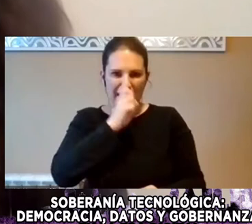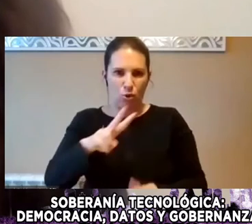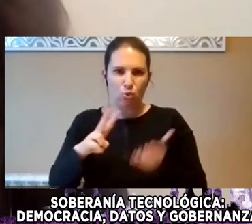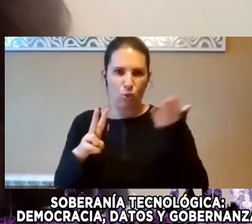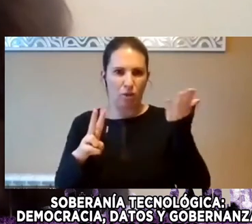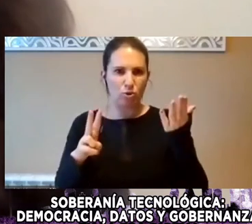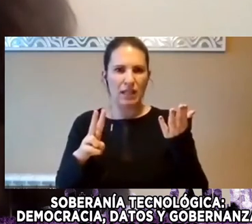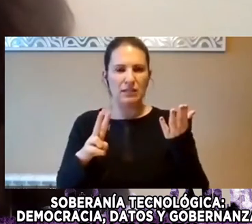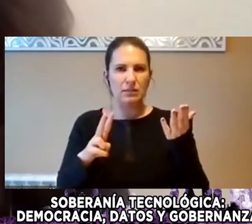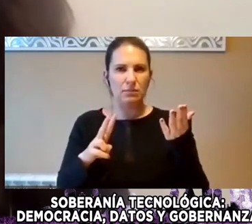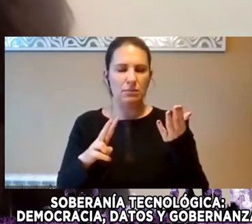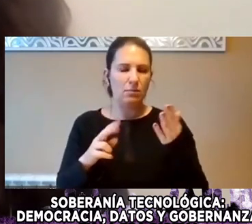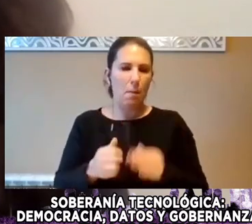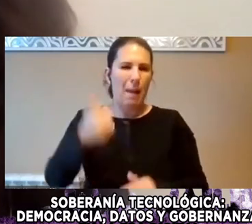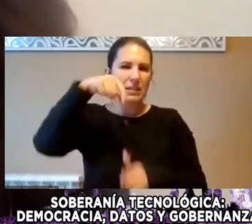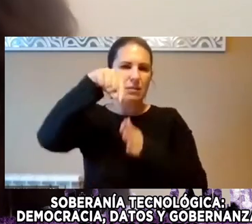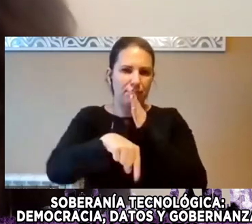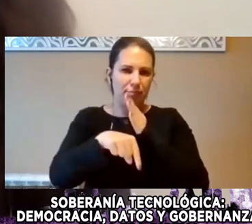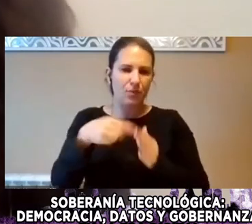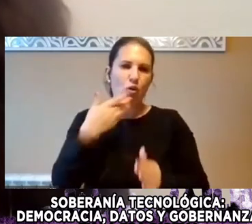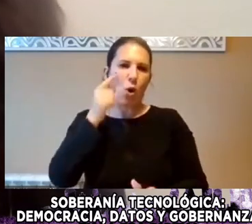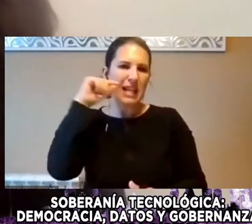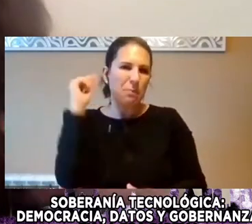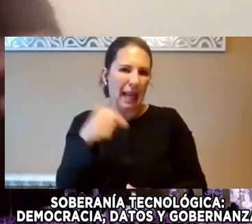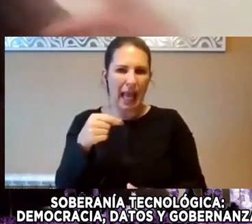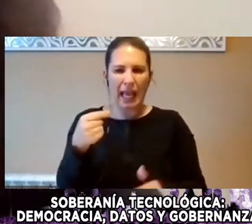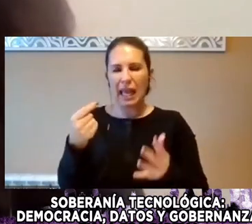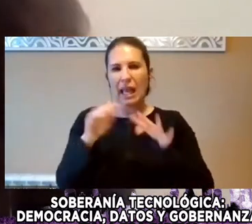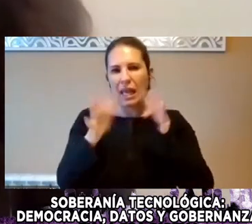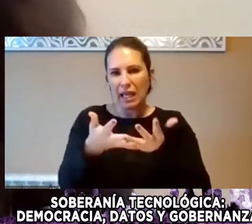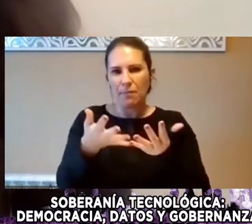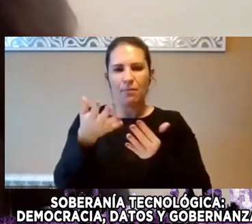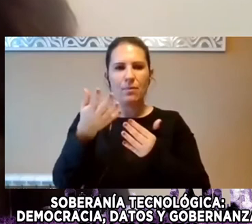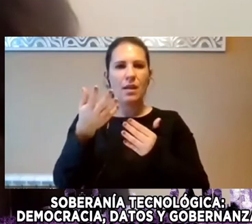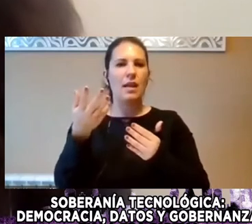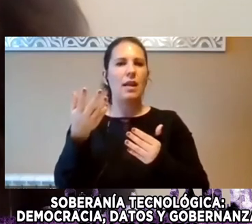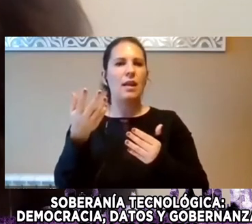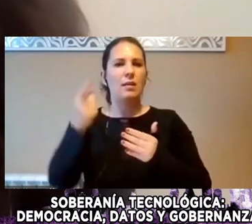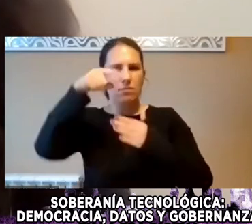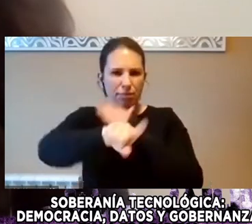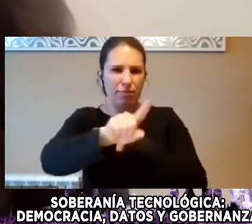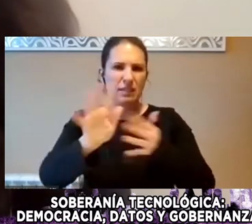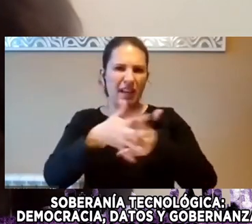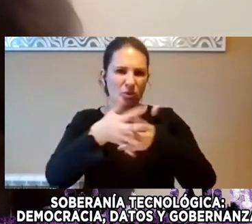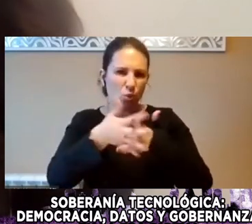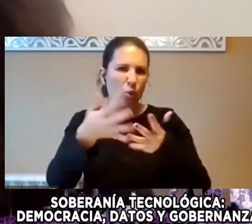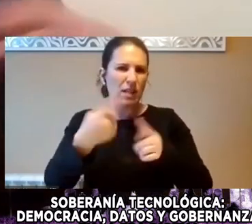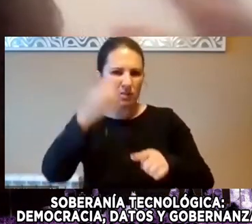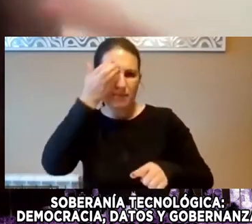Que Va Mucho Más Allá Lo Vimos Como Espionaje Electrónico Penetración De Infraestructuras Y Demás